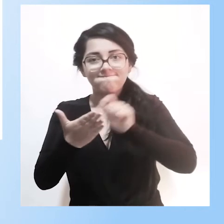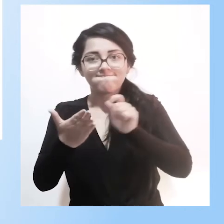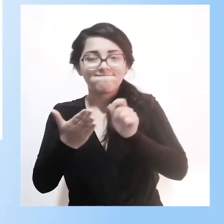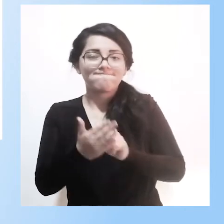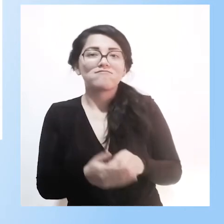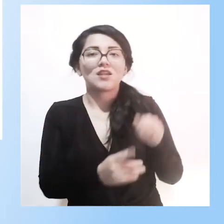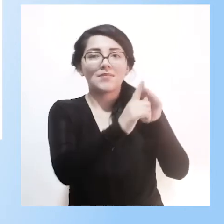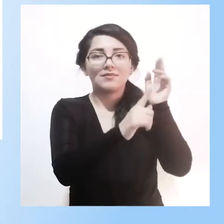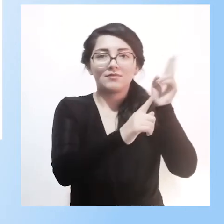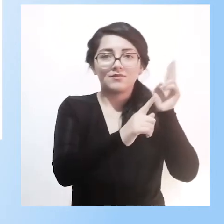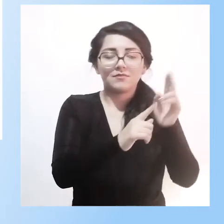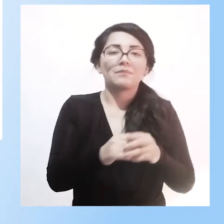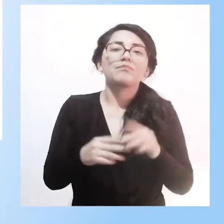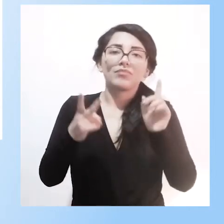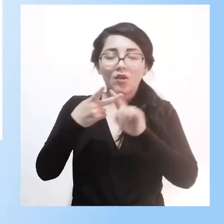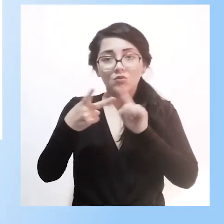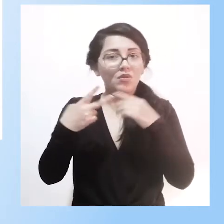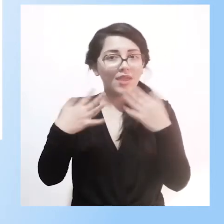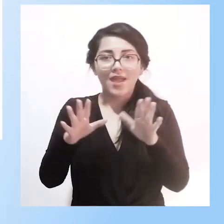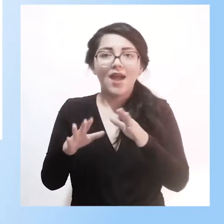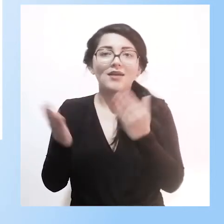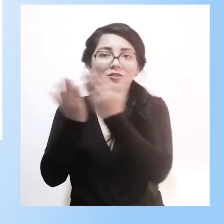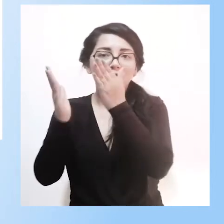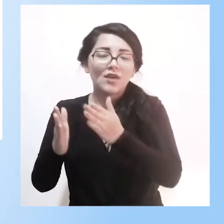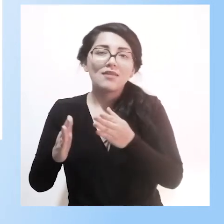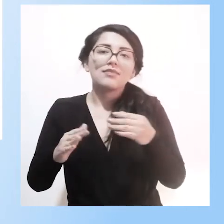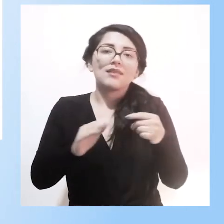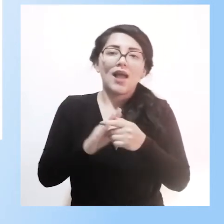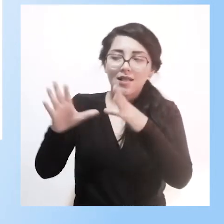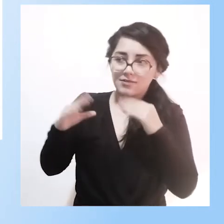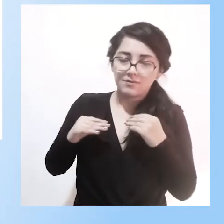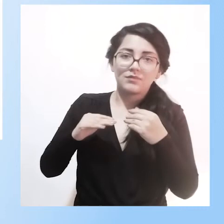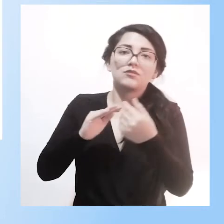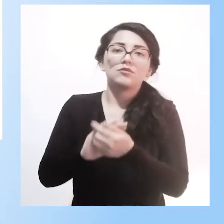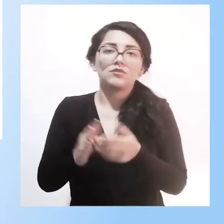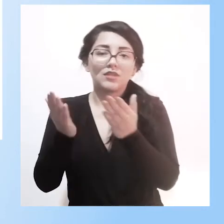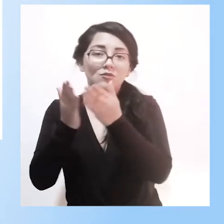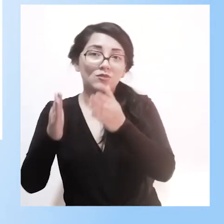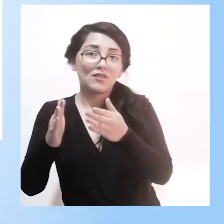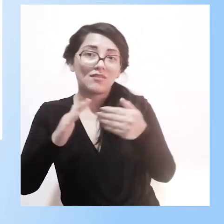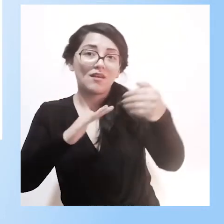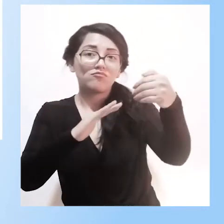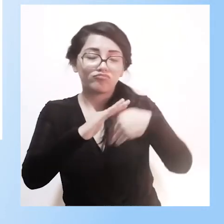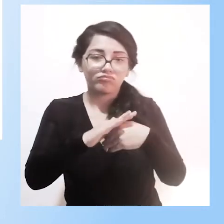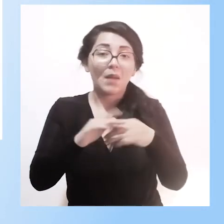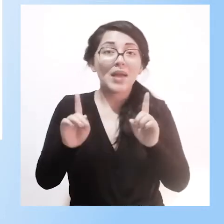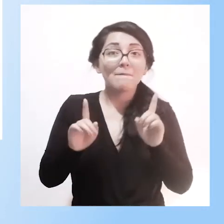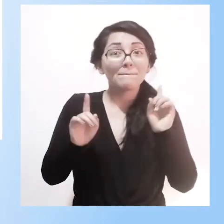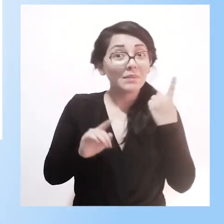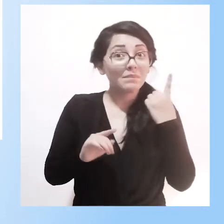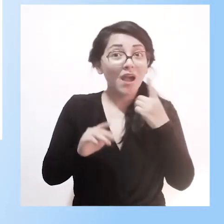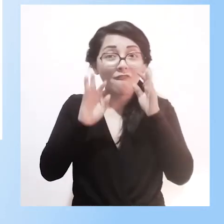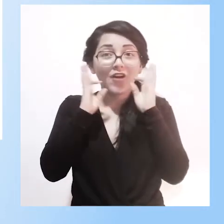2. Ingreso al programa. El equipo de docentes y profesional de UDAI socializa a los padres de familia sobre el programa.